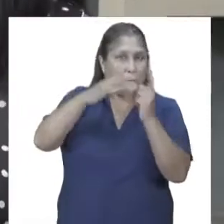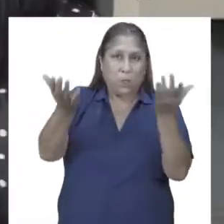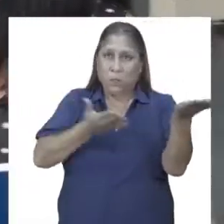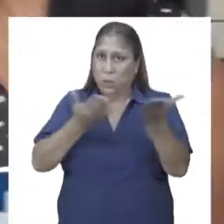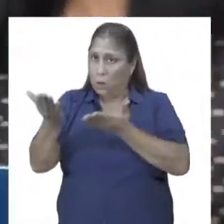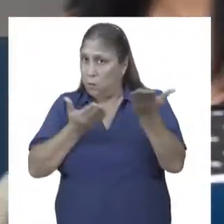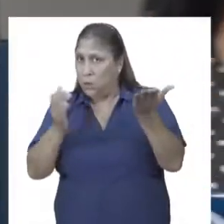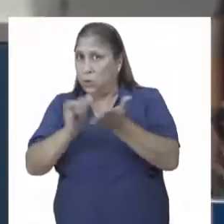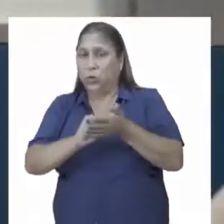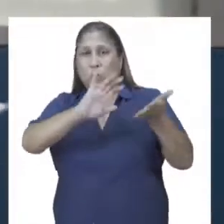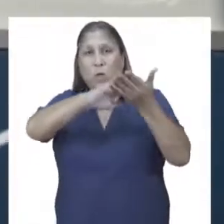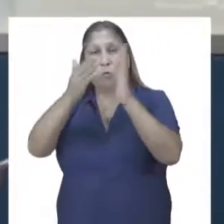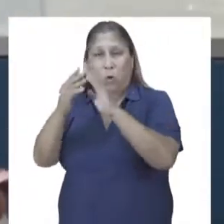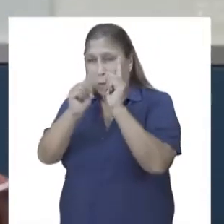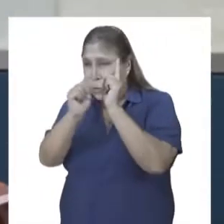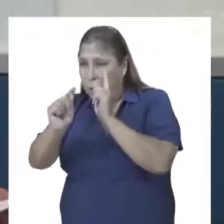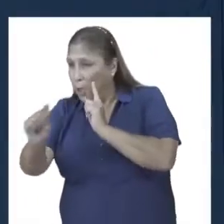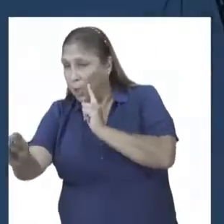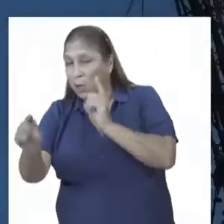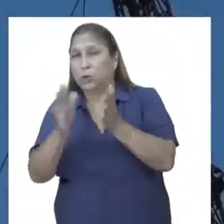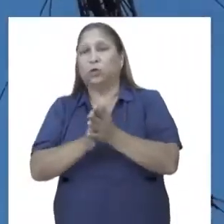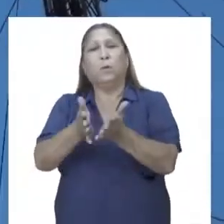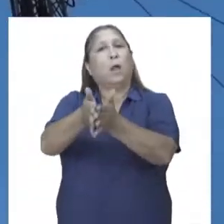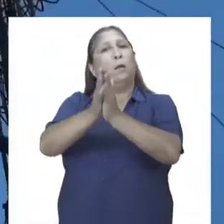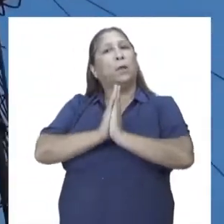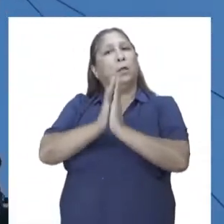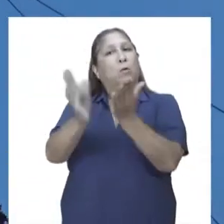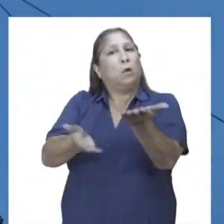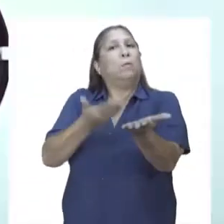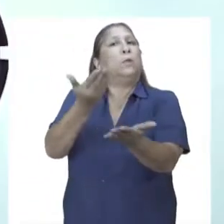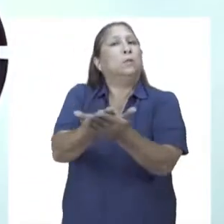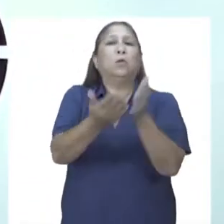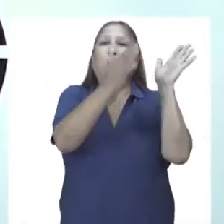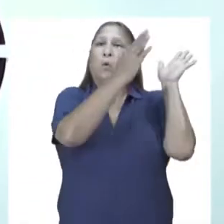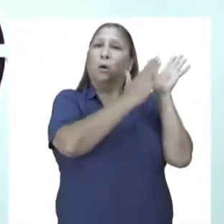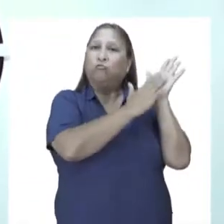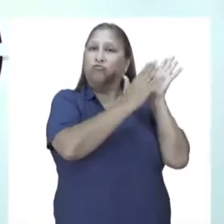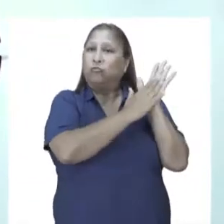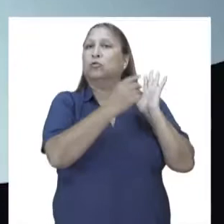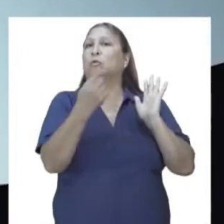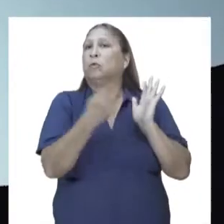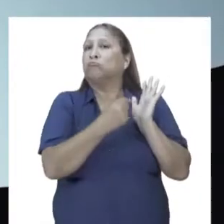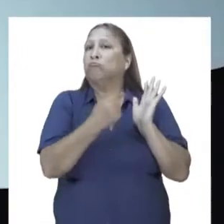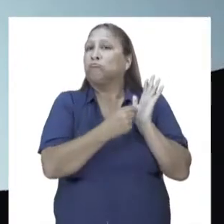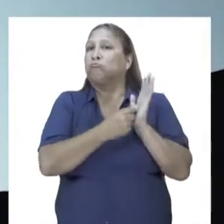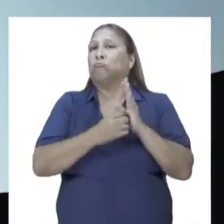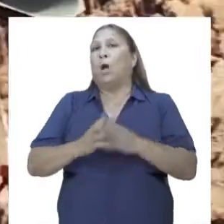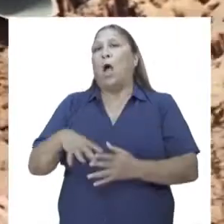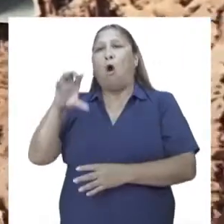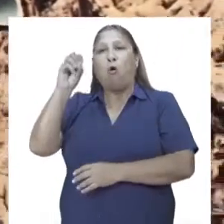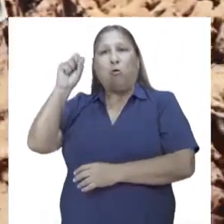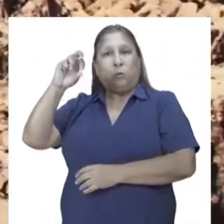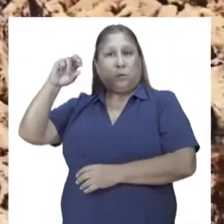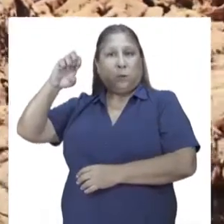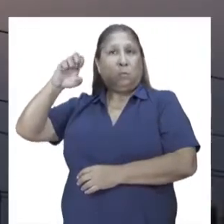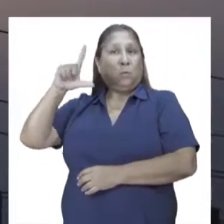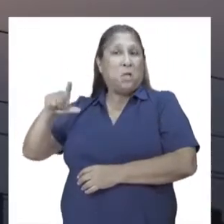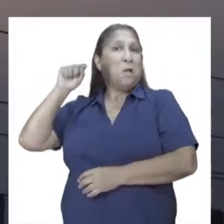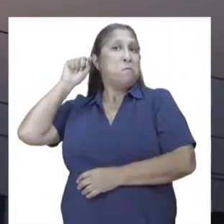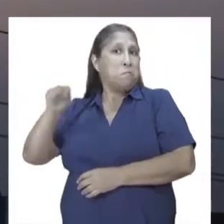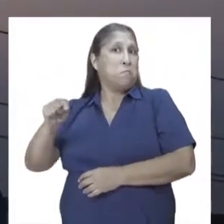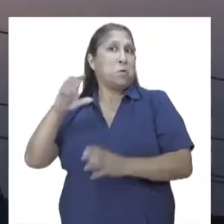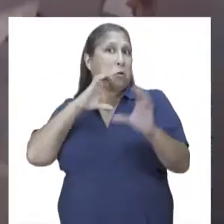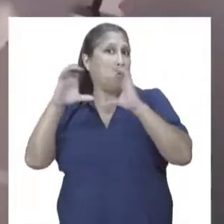Públicos y Pueblos Indígenas, sobre la solicitud que presentó la Defensoría del Pueblo al Organismo Supervisor de Inversión Privada en